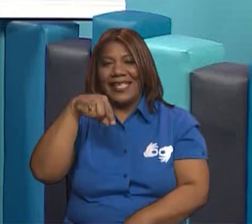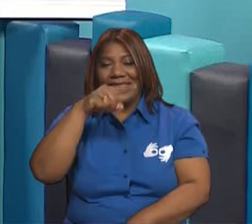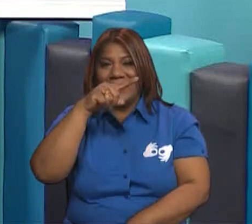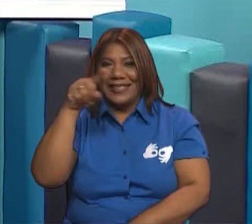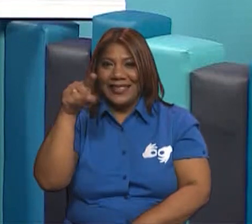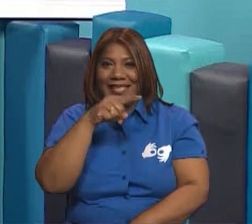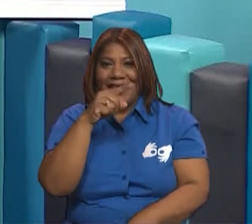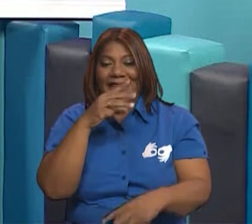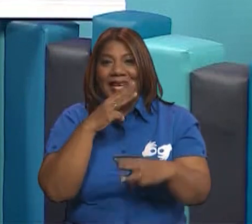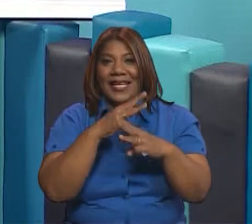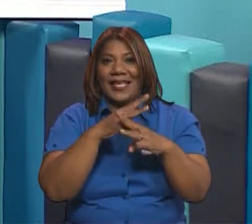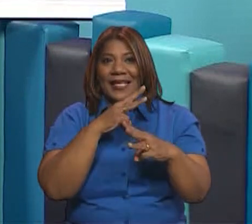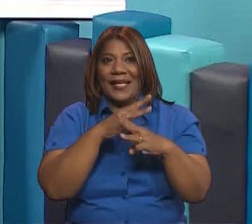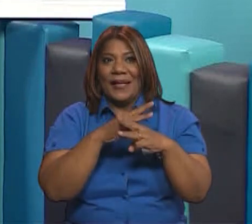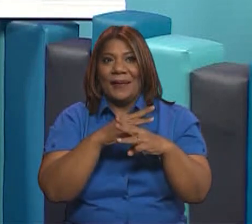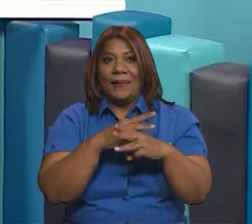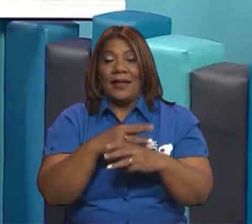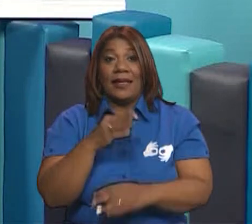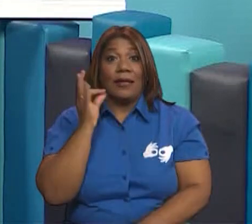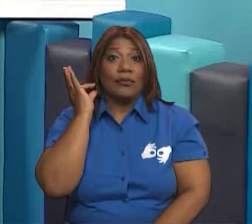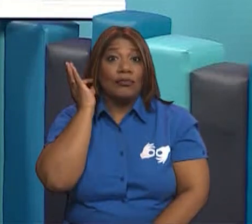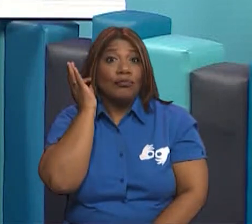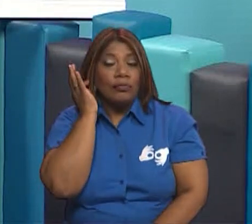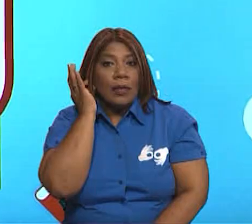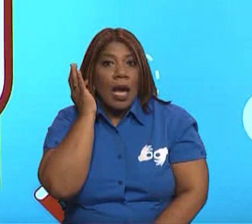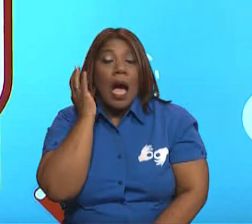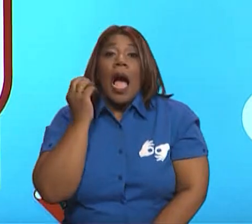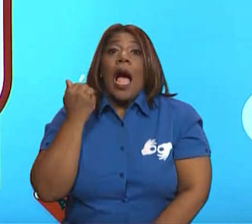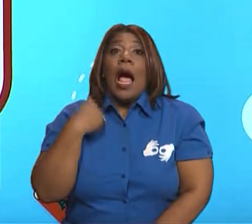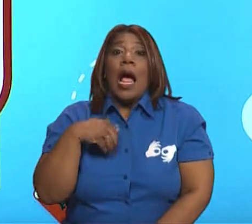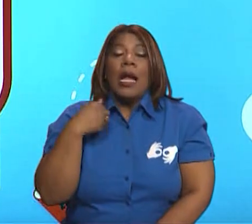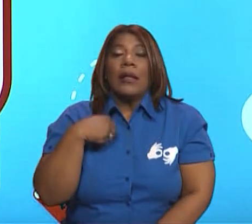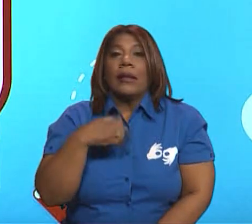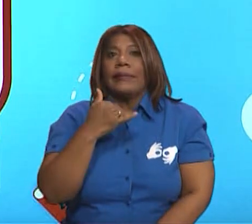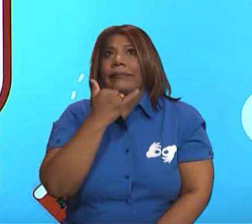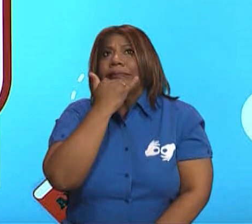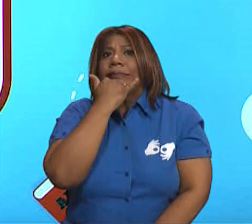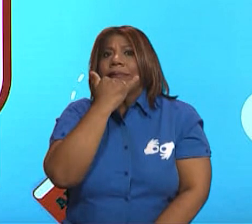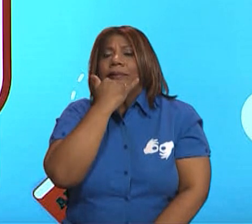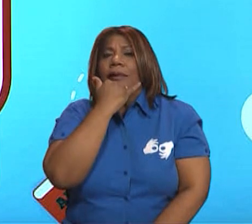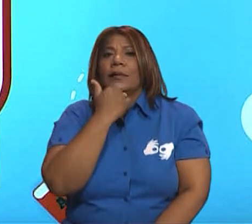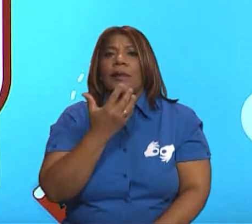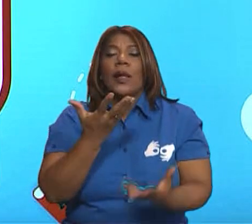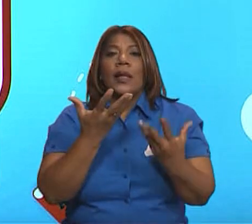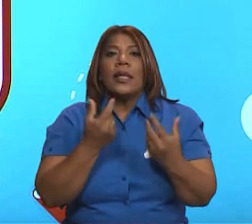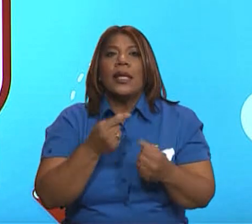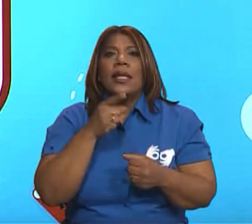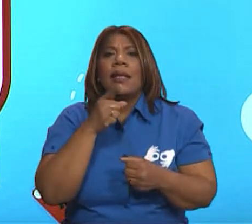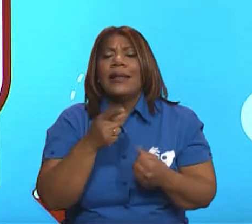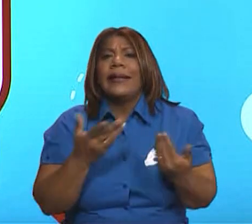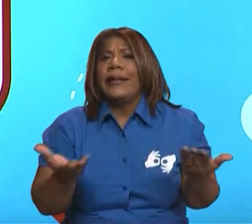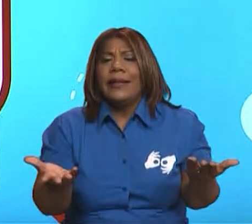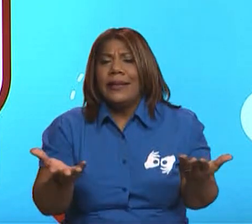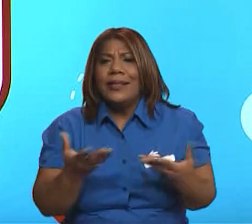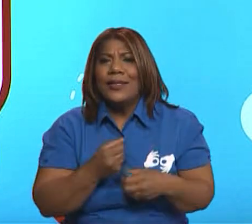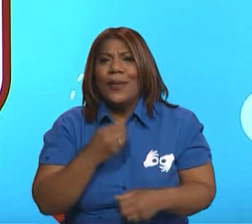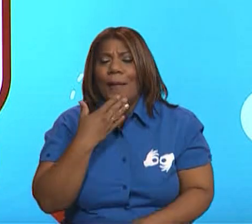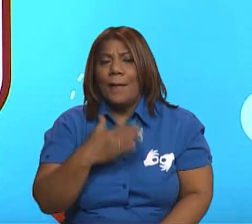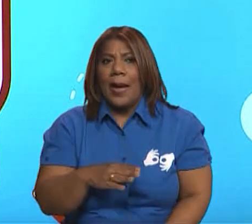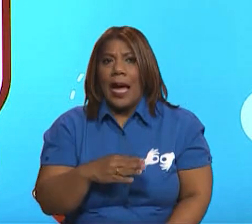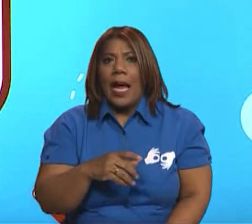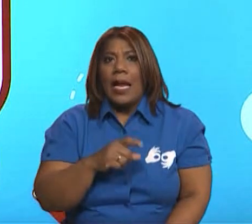Mate. Y nuestro amiguito sabe que cometió un error. Él nos está pidiendo ayuda. ¿Qué error he cometido?